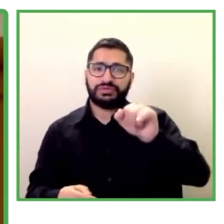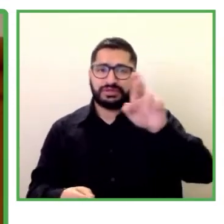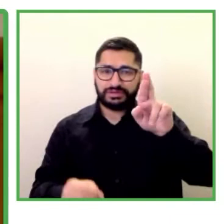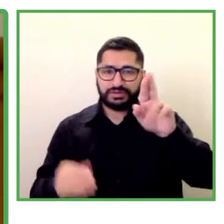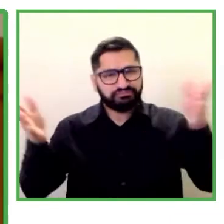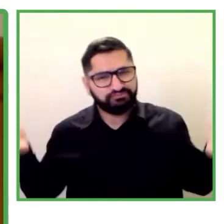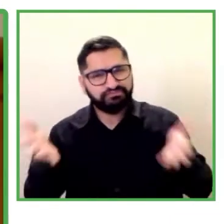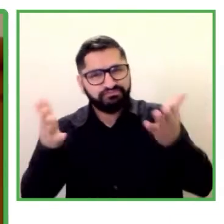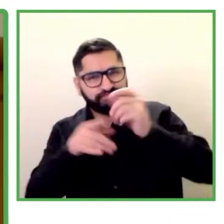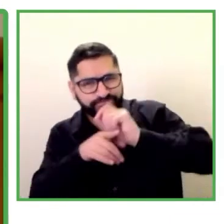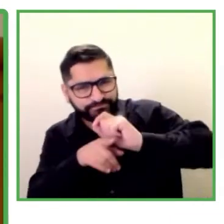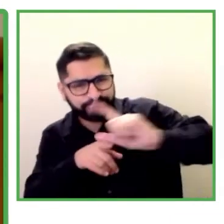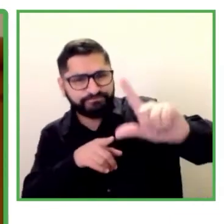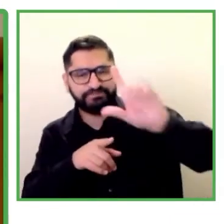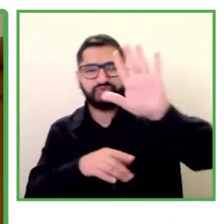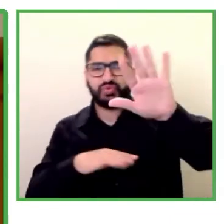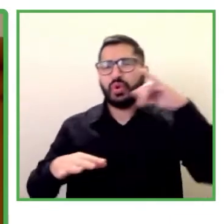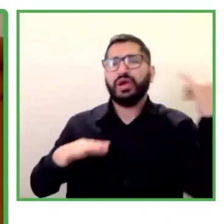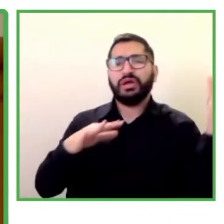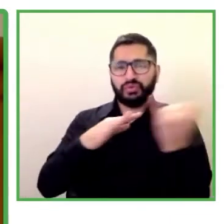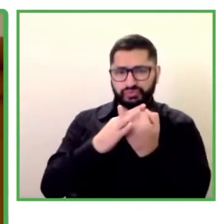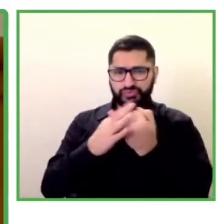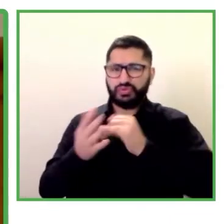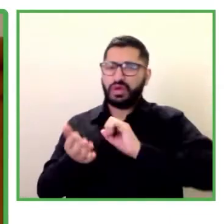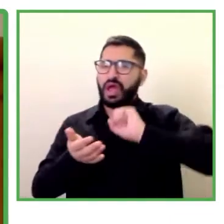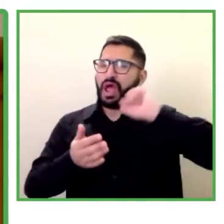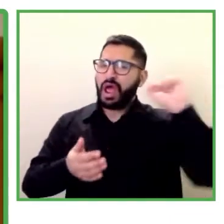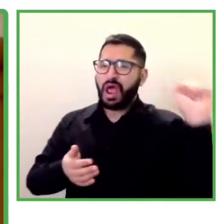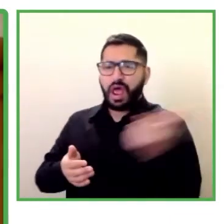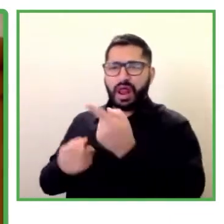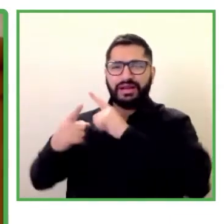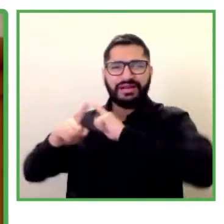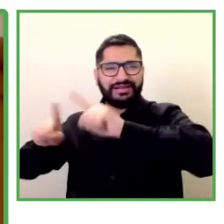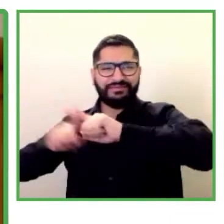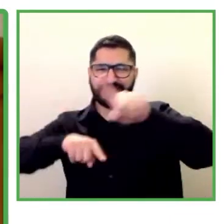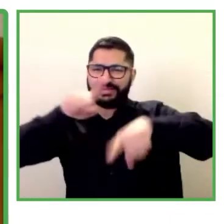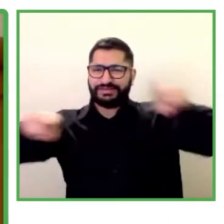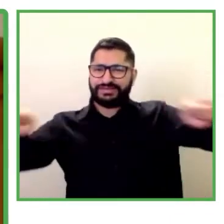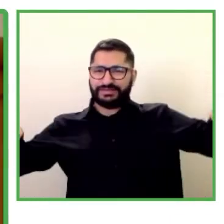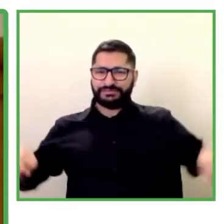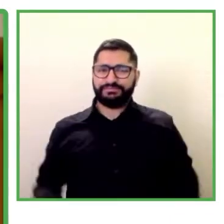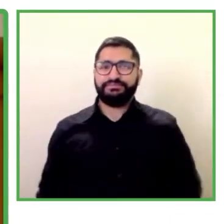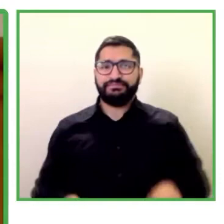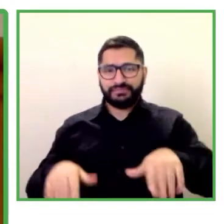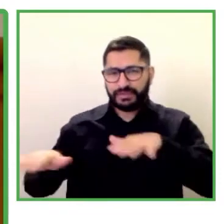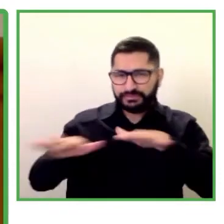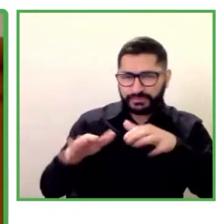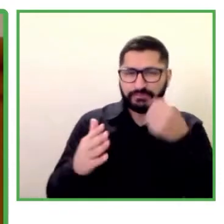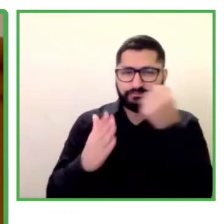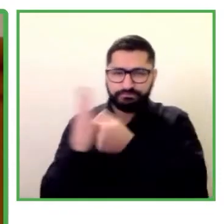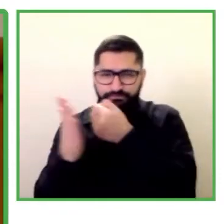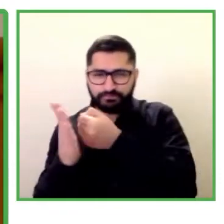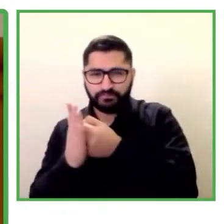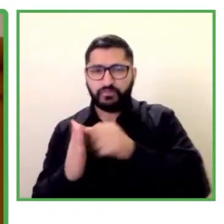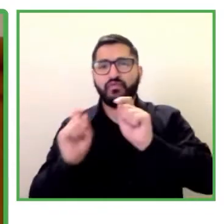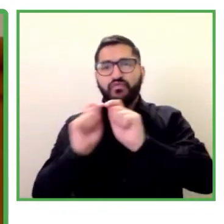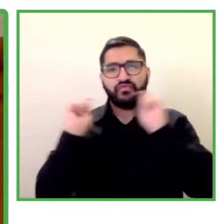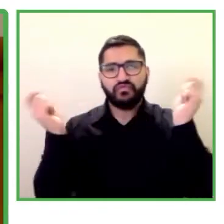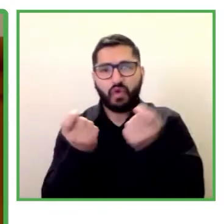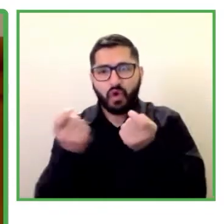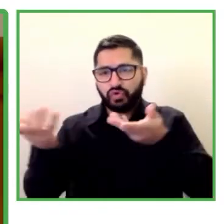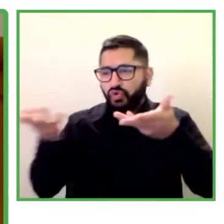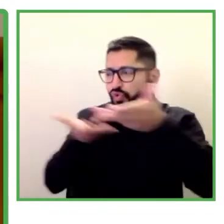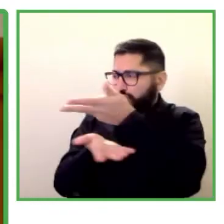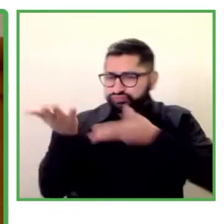con la celebración de diversas actividades, como es el Foro Iberoamérica Incluye, que se reúne todos los años, y que agrupa